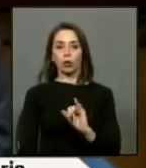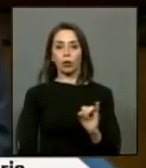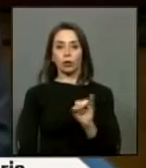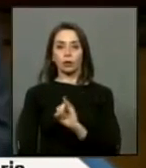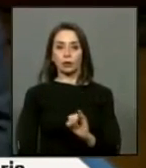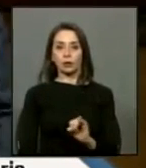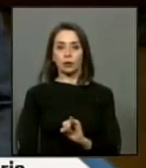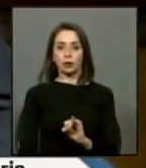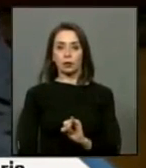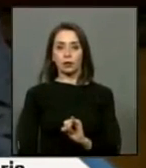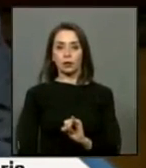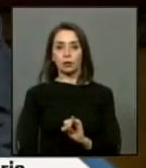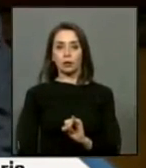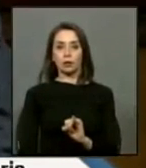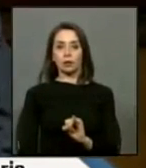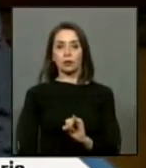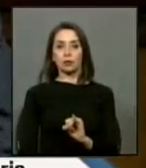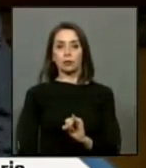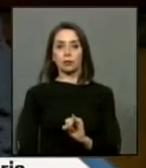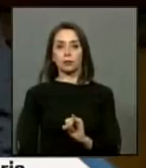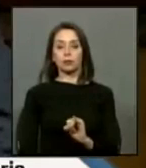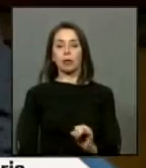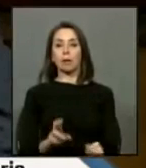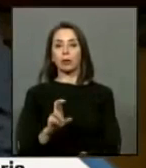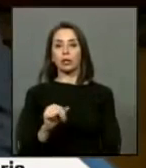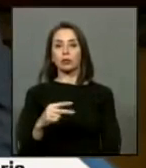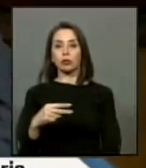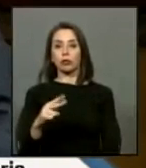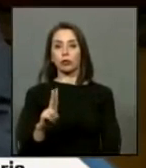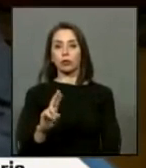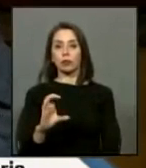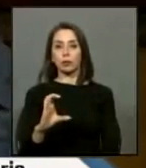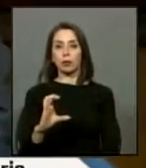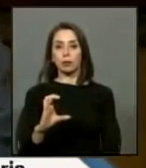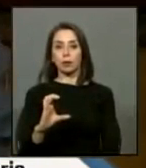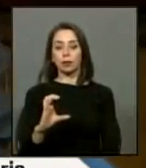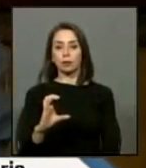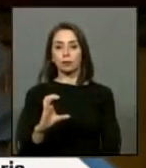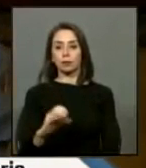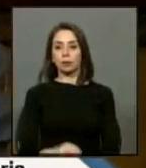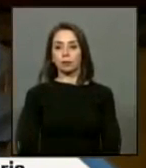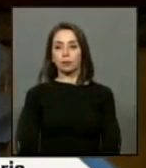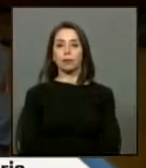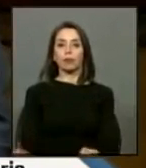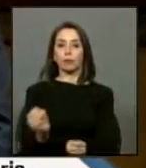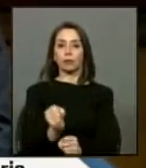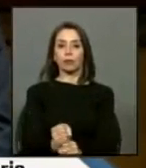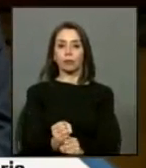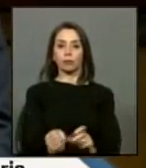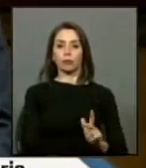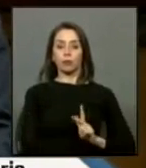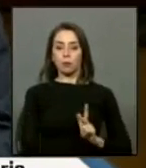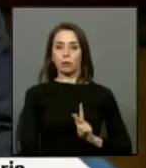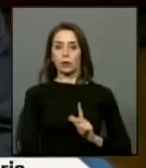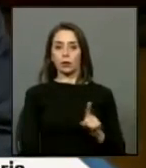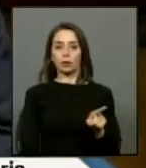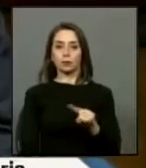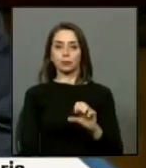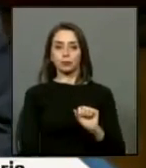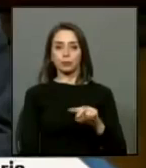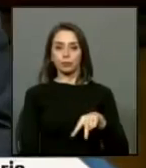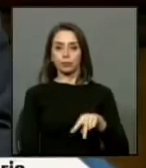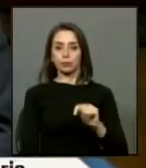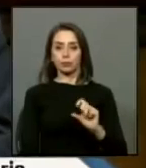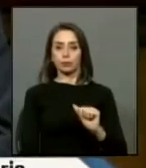señor Jorge Rátez reemplazando al señor Santana